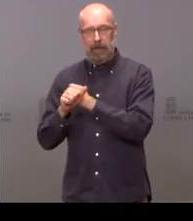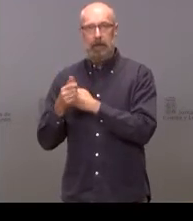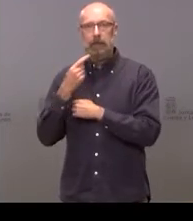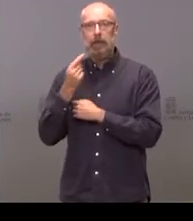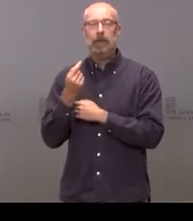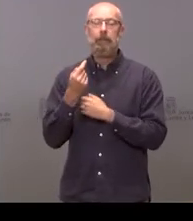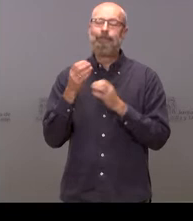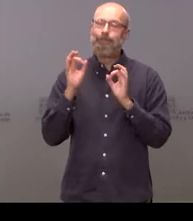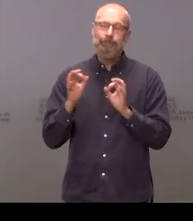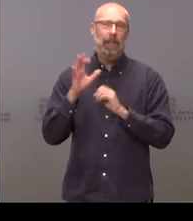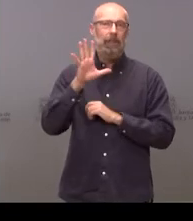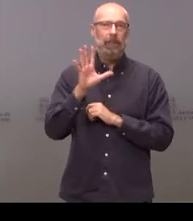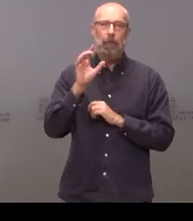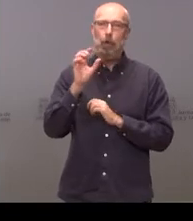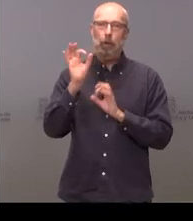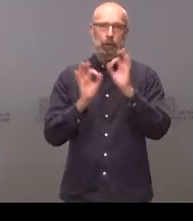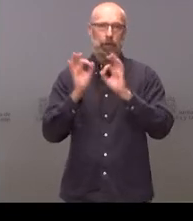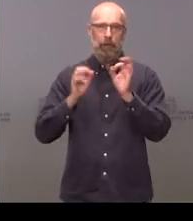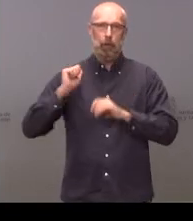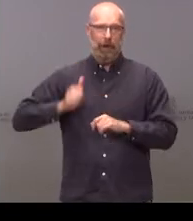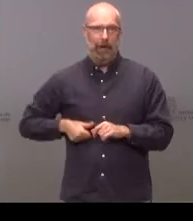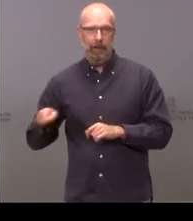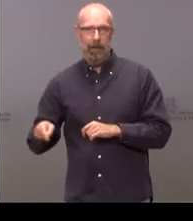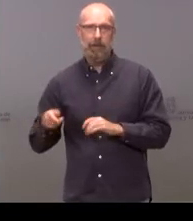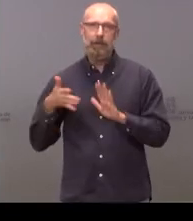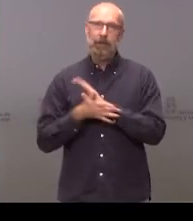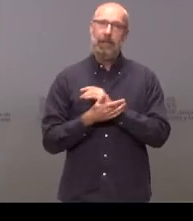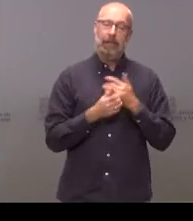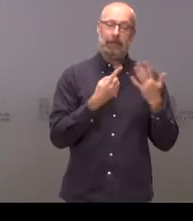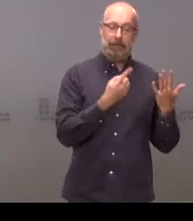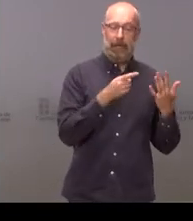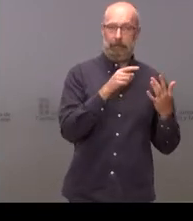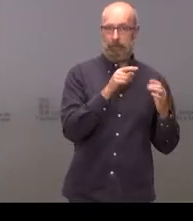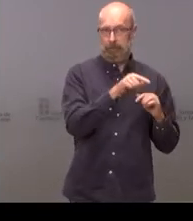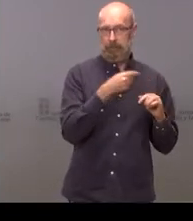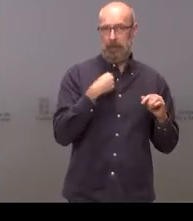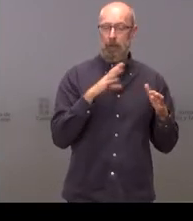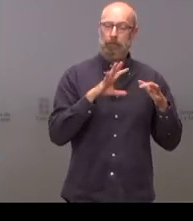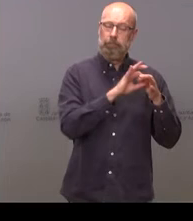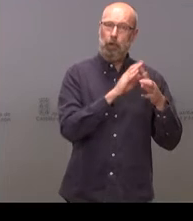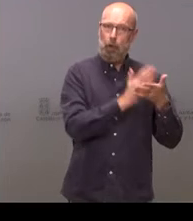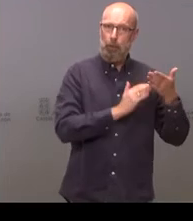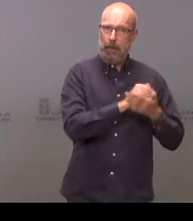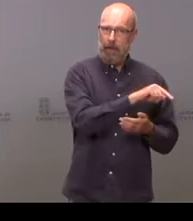de PIB, del cual 0,6% corresponderá a las comunidades autónomas y 4,4% se reserva la